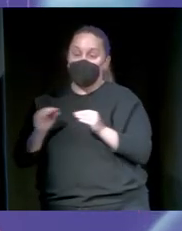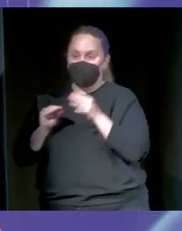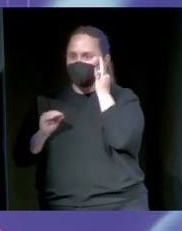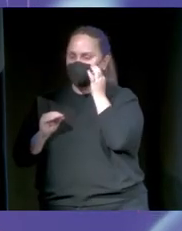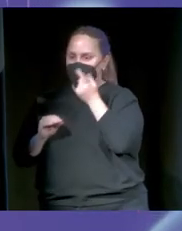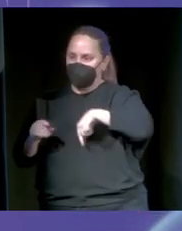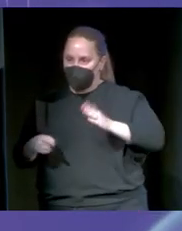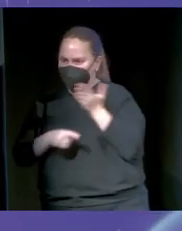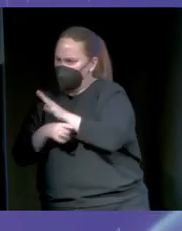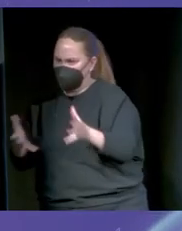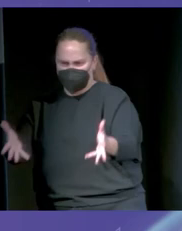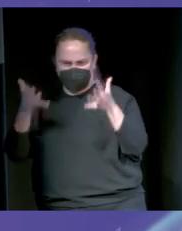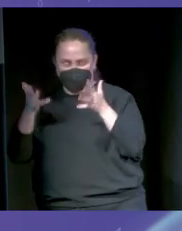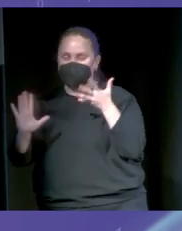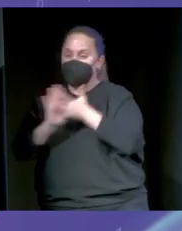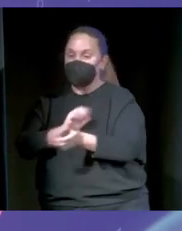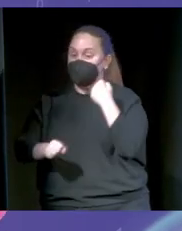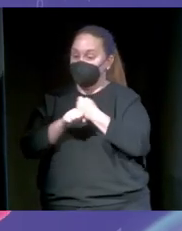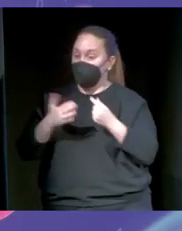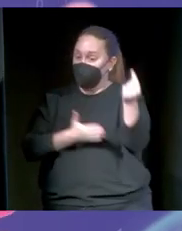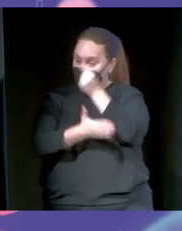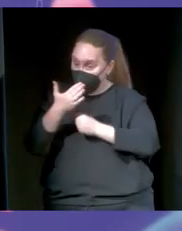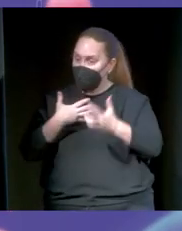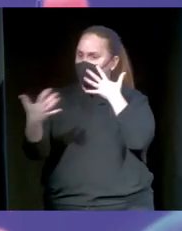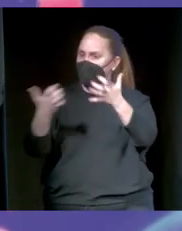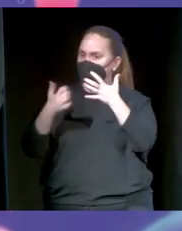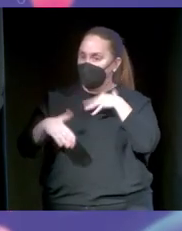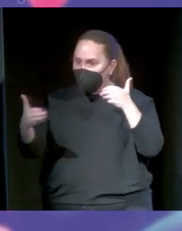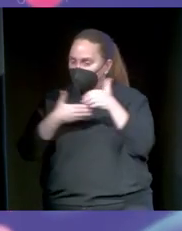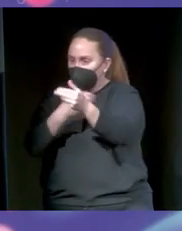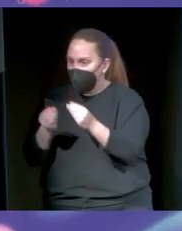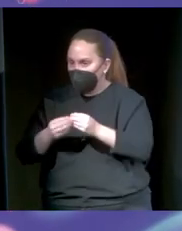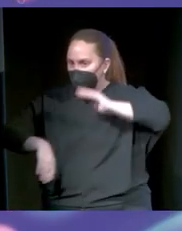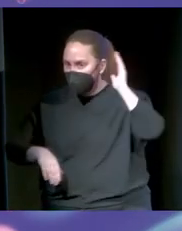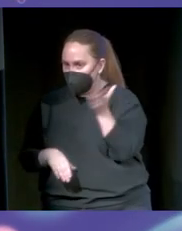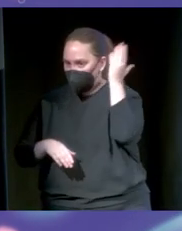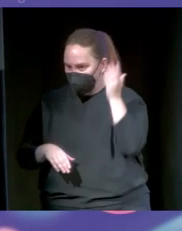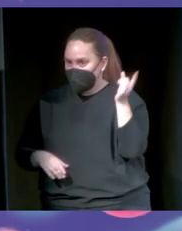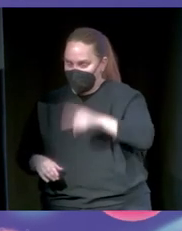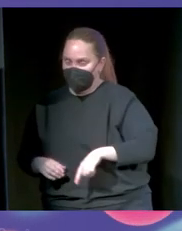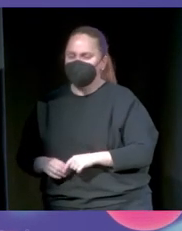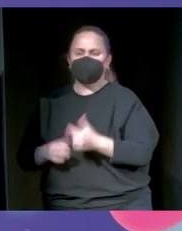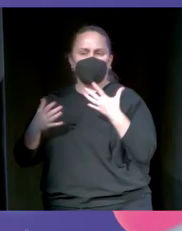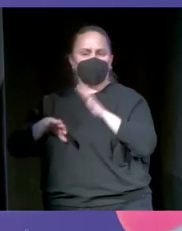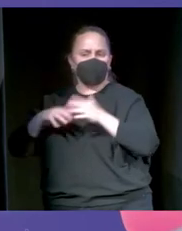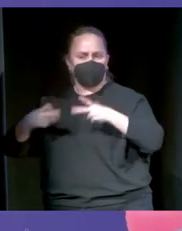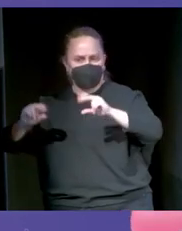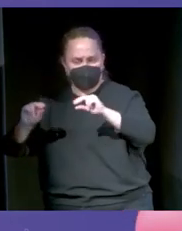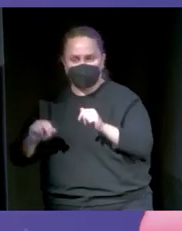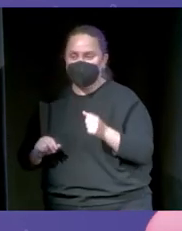enseño. Por lo tanto, el trabajo de los diseñadores gráficos puede que en algún momento también esté en riesgo. ¿De acuerdo? Y ya acabo solo con una